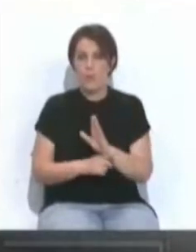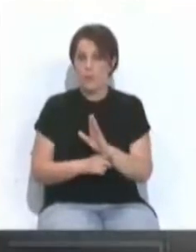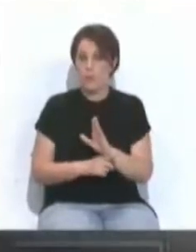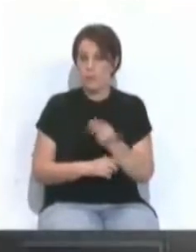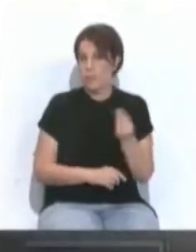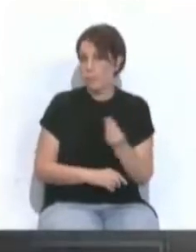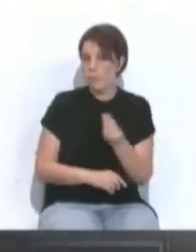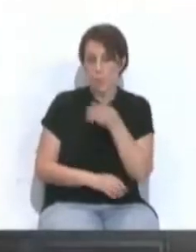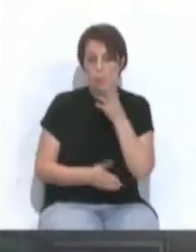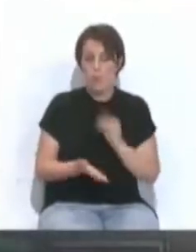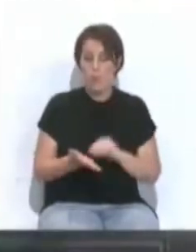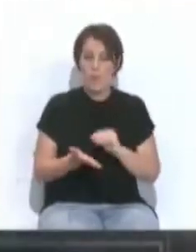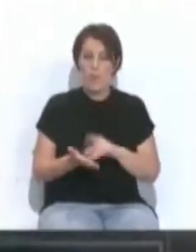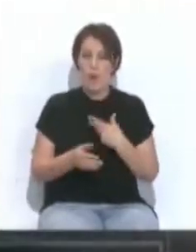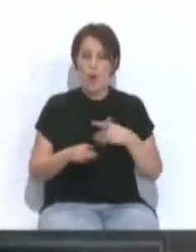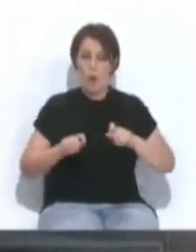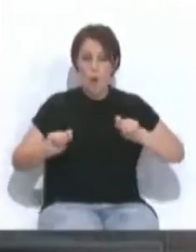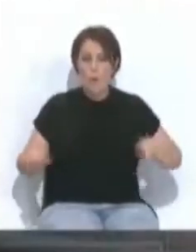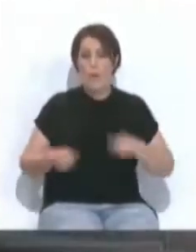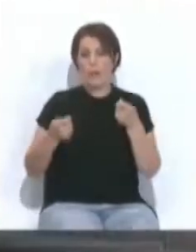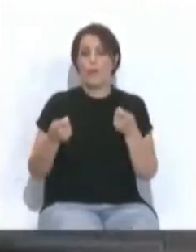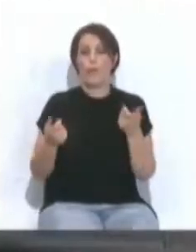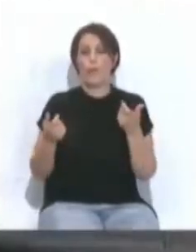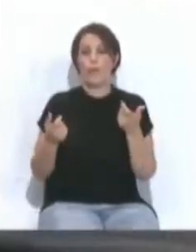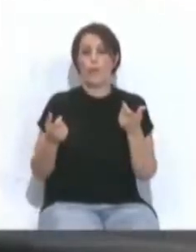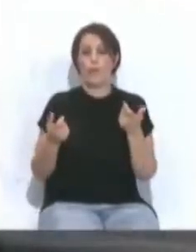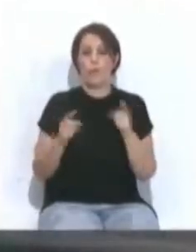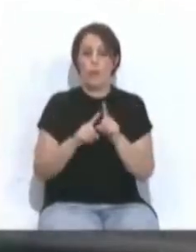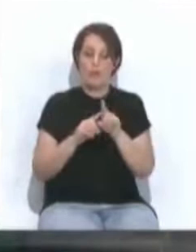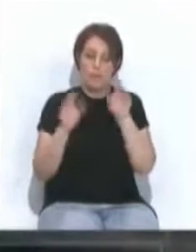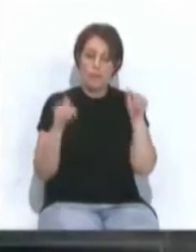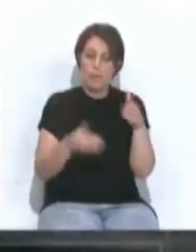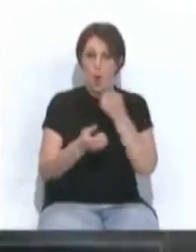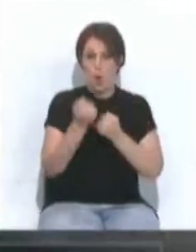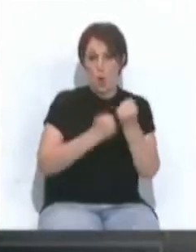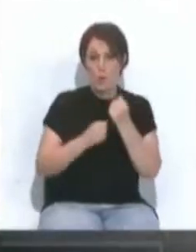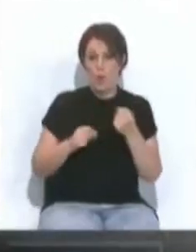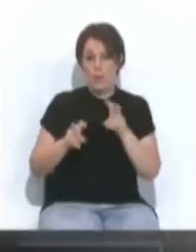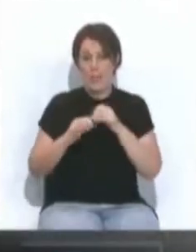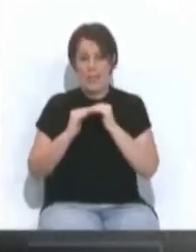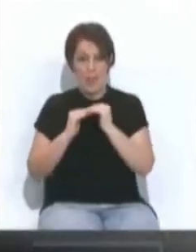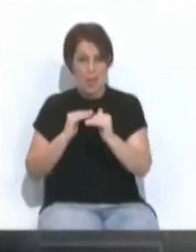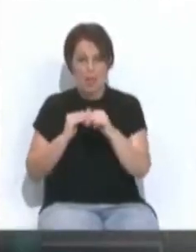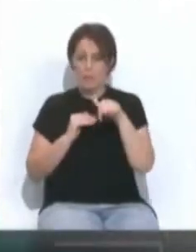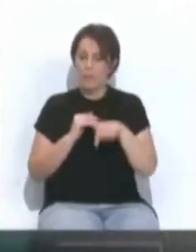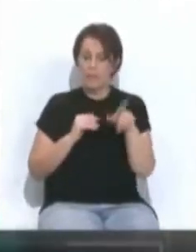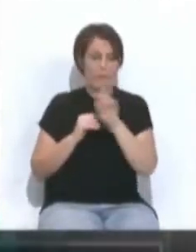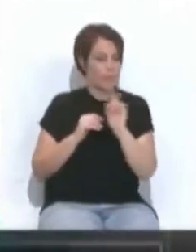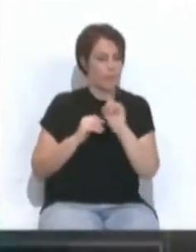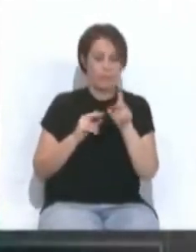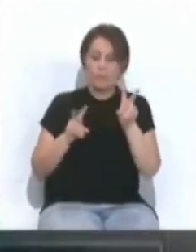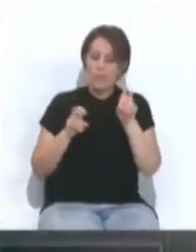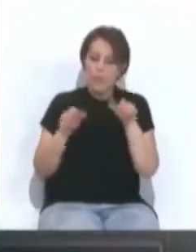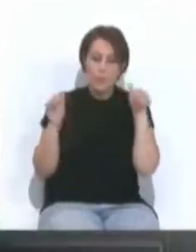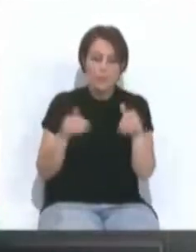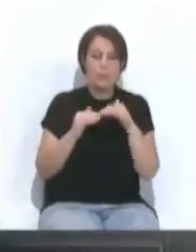propuesta porque muchas veces los convenios se enfocan en el tema económico y en el tema de estabilidad y esto lo hemos enfocado en el